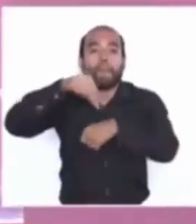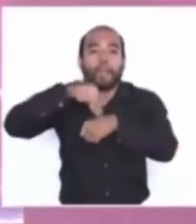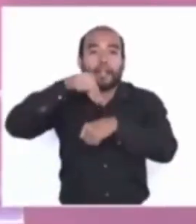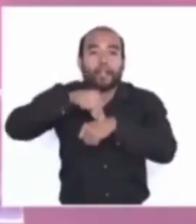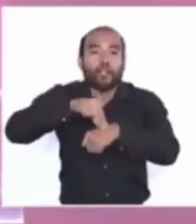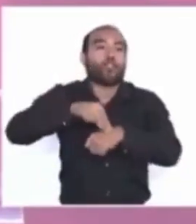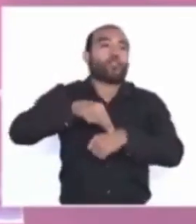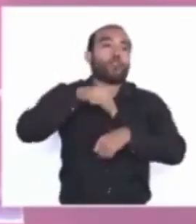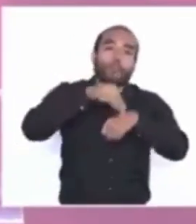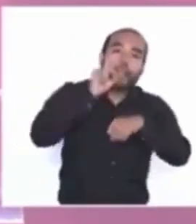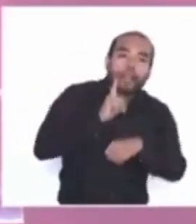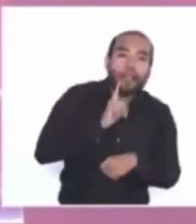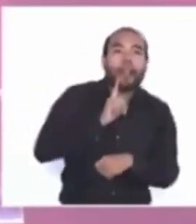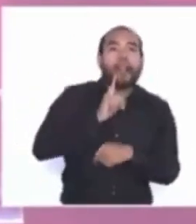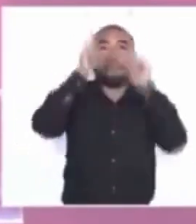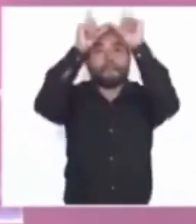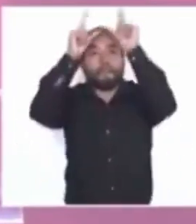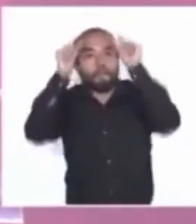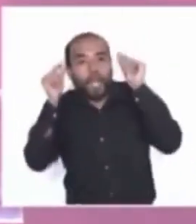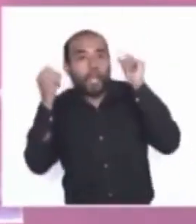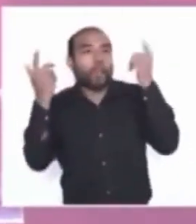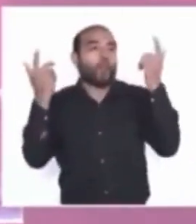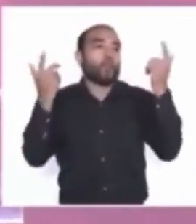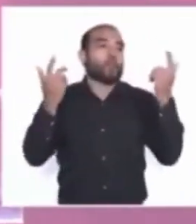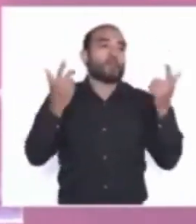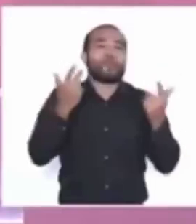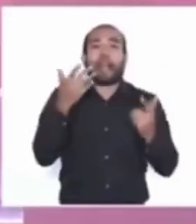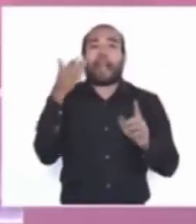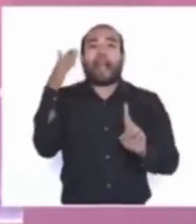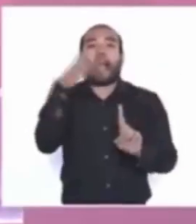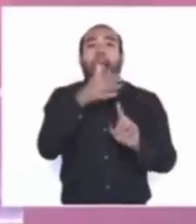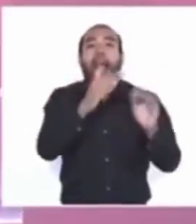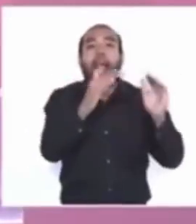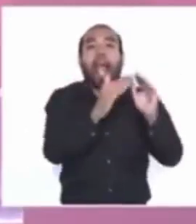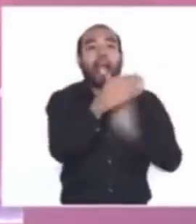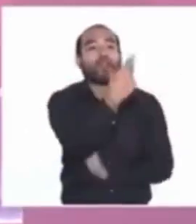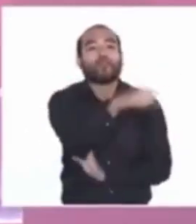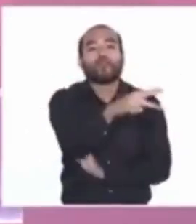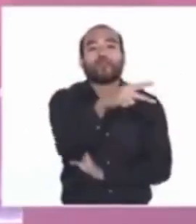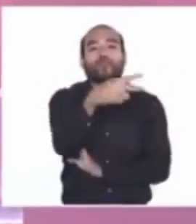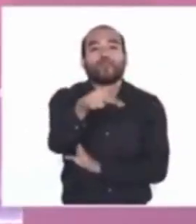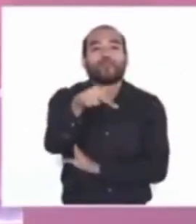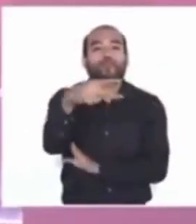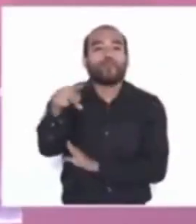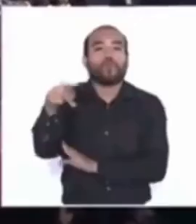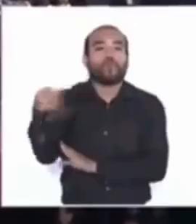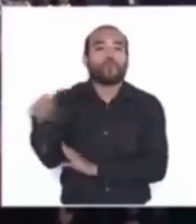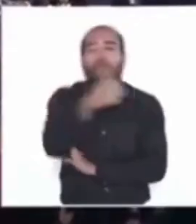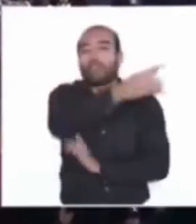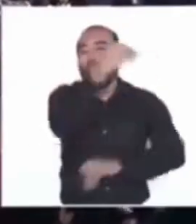enfermeros, enfermeras a la casa de cada uno de ustedes.